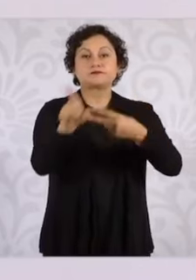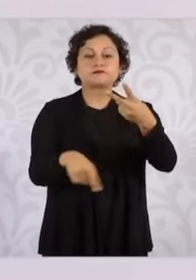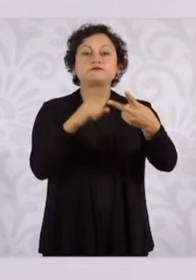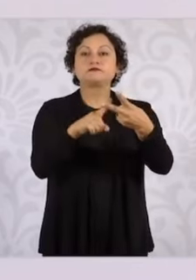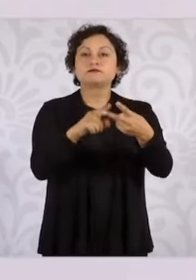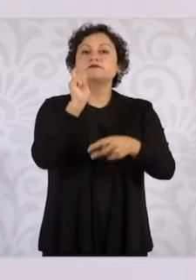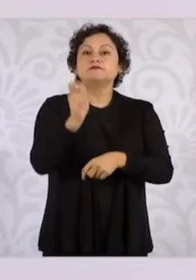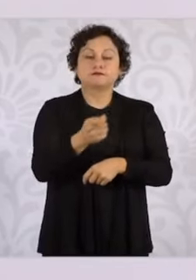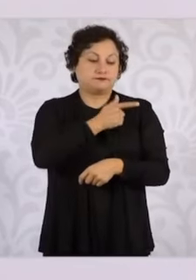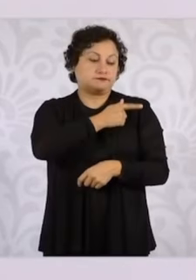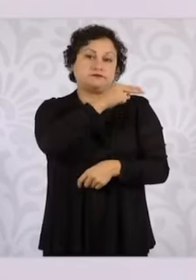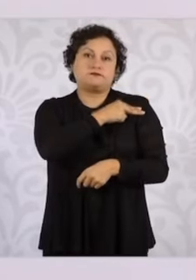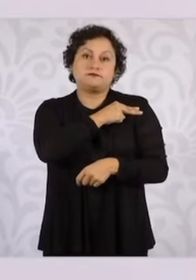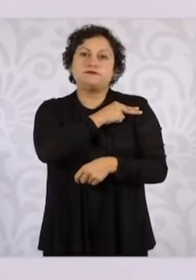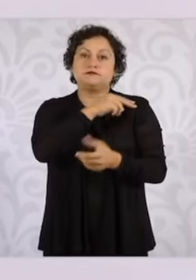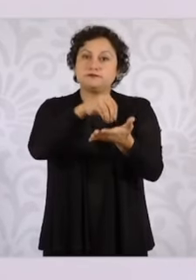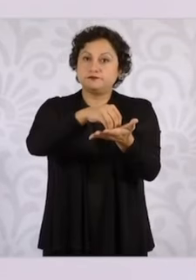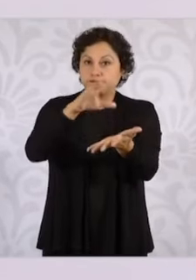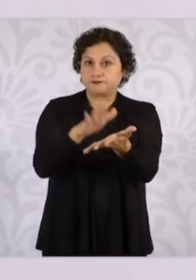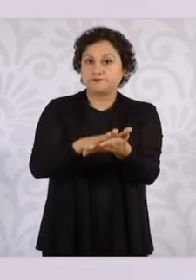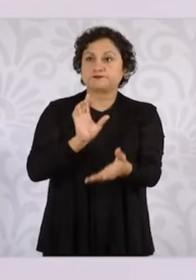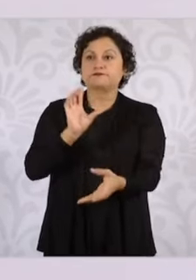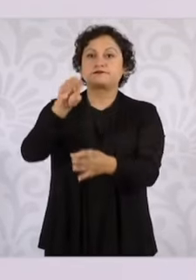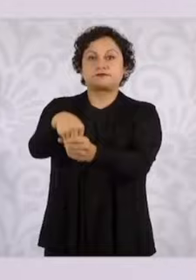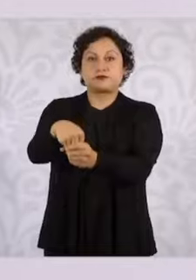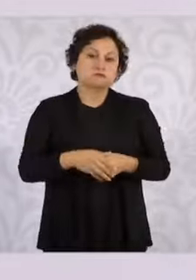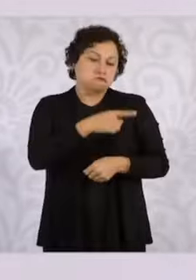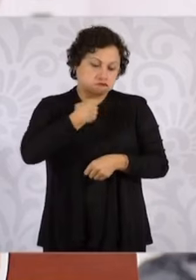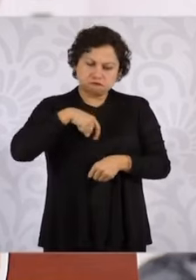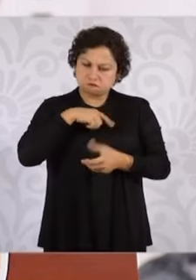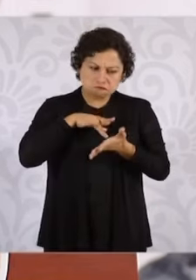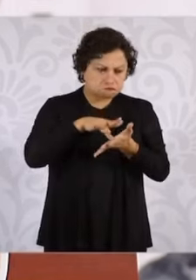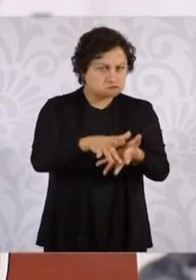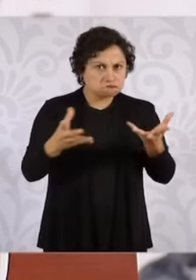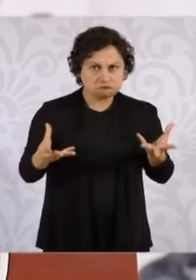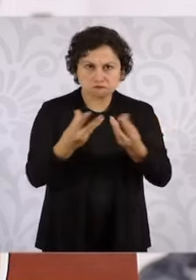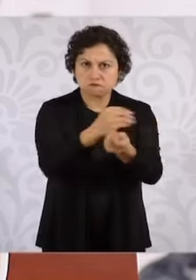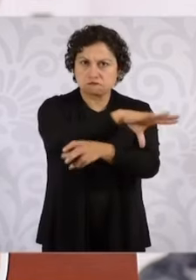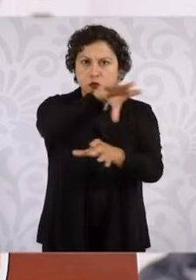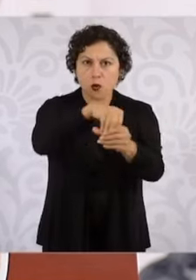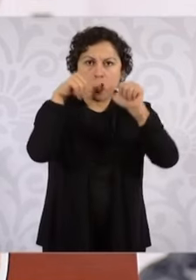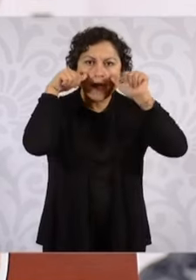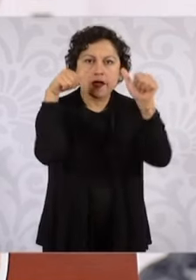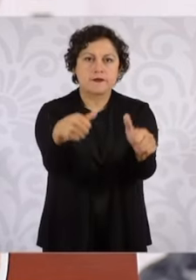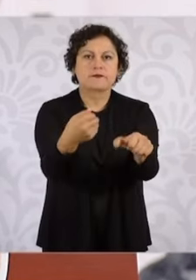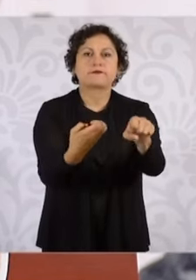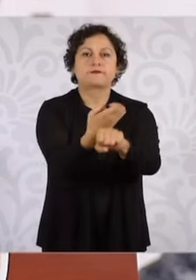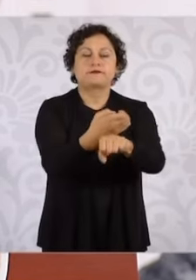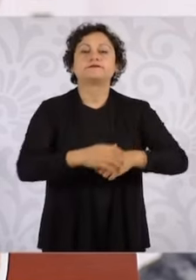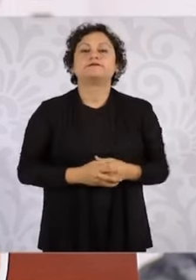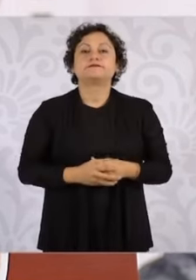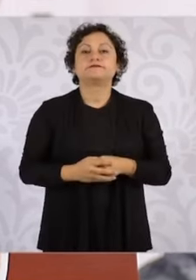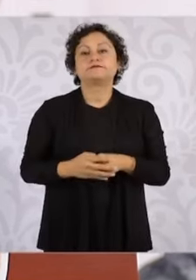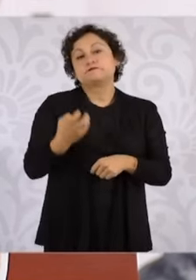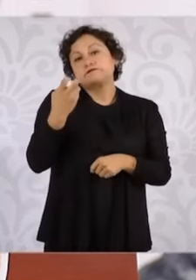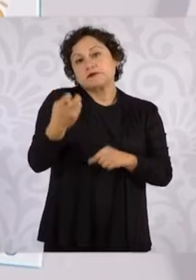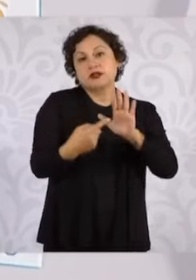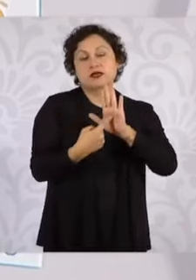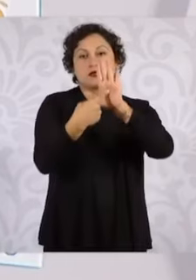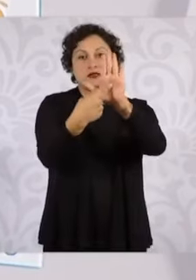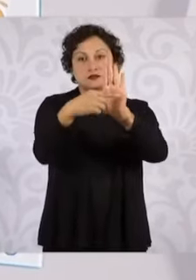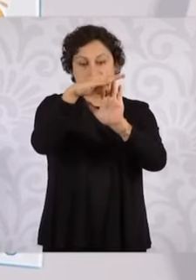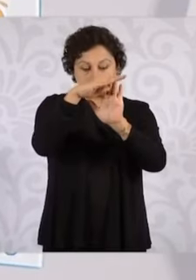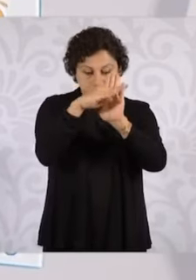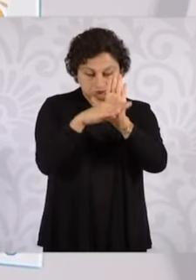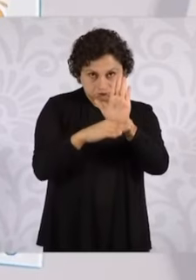Nacional. La Guardia Nacional ya es parte de la Secretaría de la Defensa Nacional. Bueno, esta es la Estrategia Nacional de Seguridad y